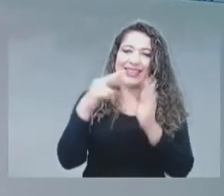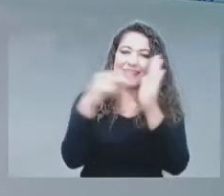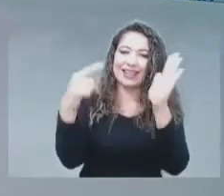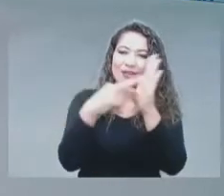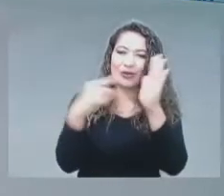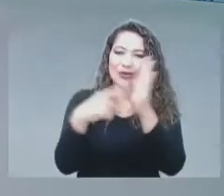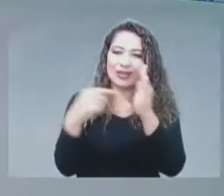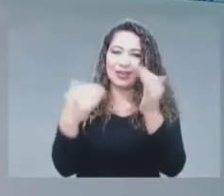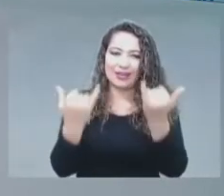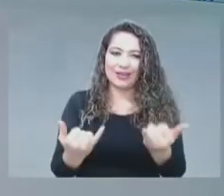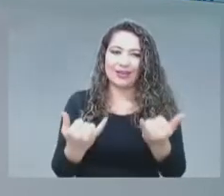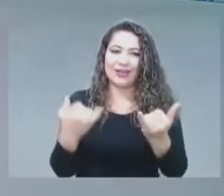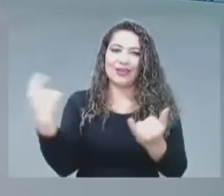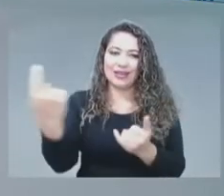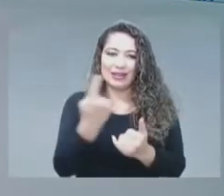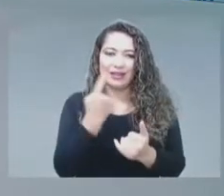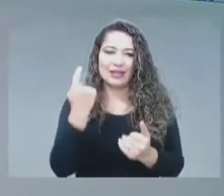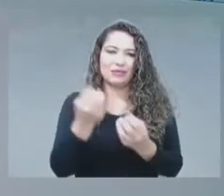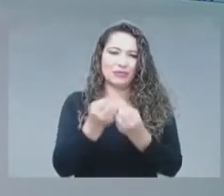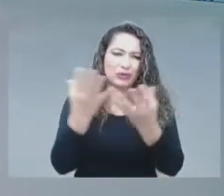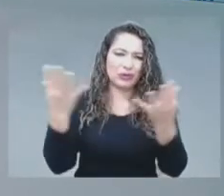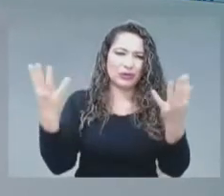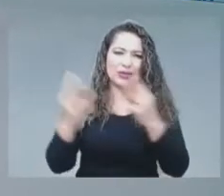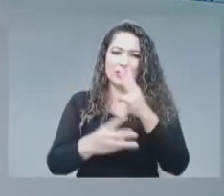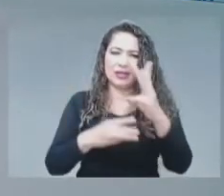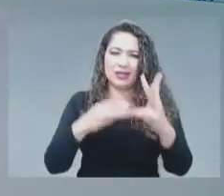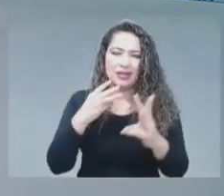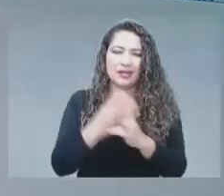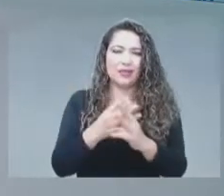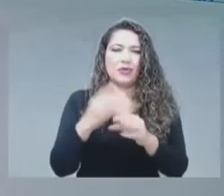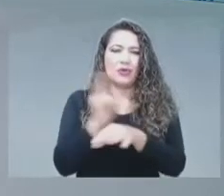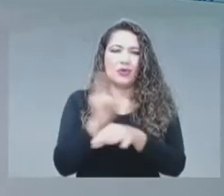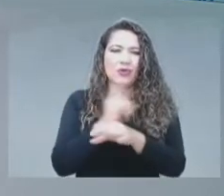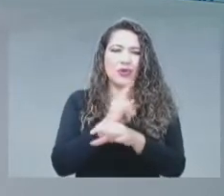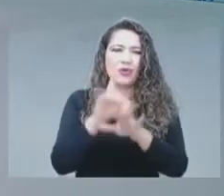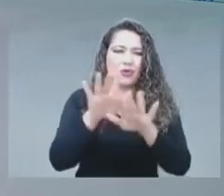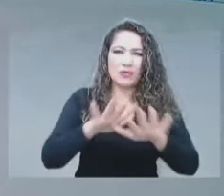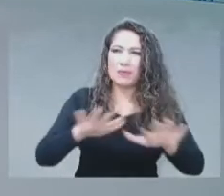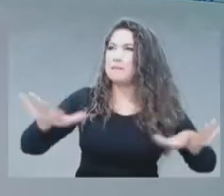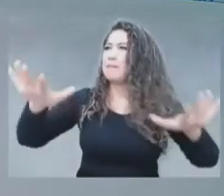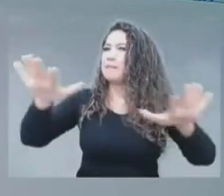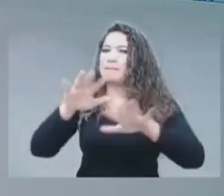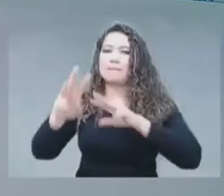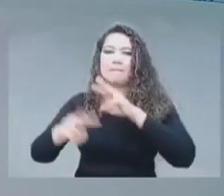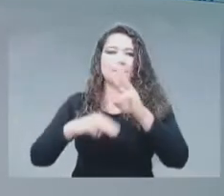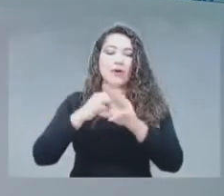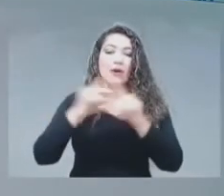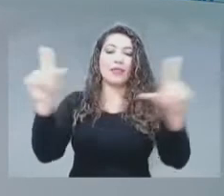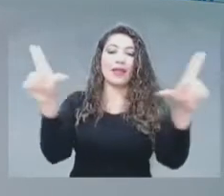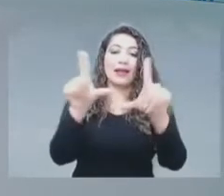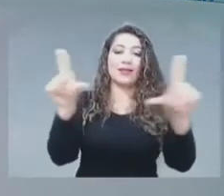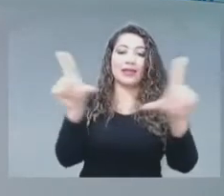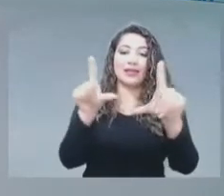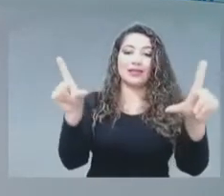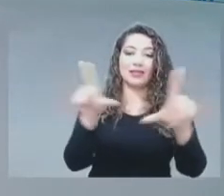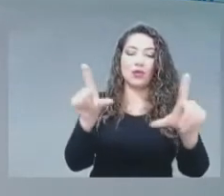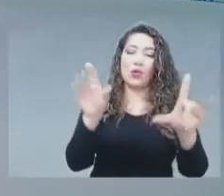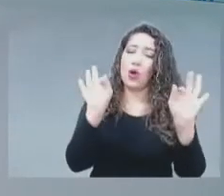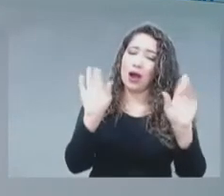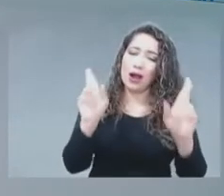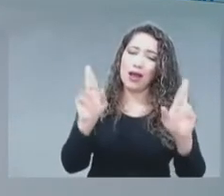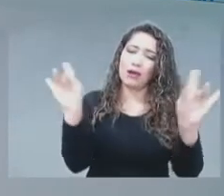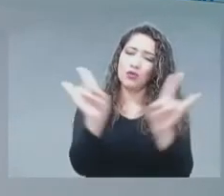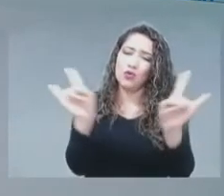muchas partes del mundo, que es el uso de espacios en blanco de televisión para promover la conectividad en zonas rurales, en zonas